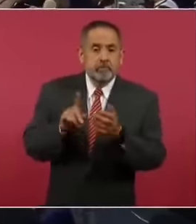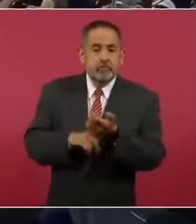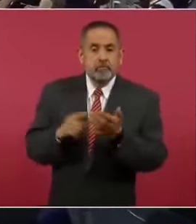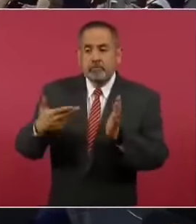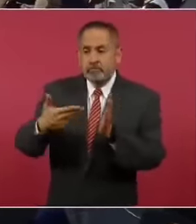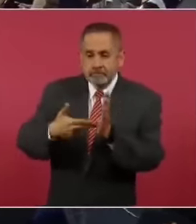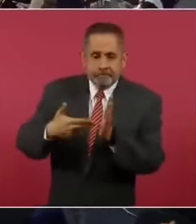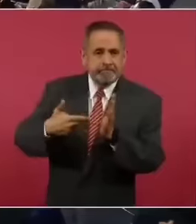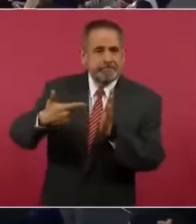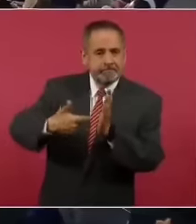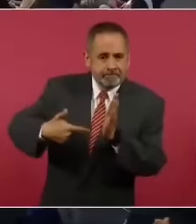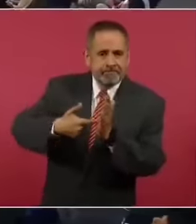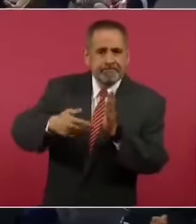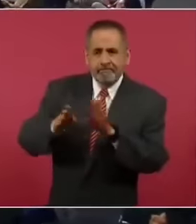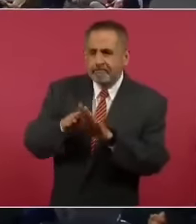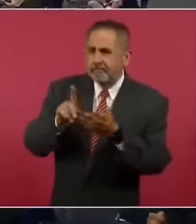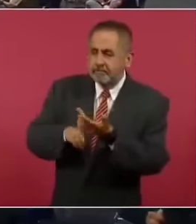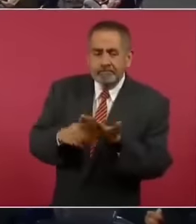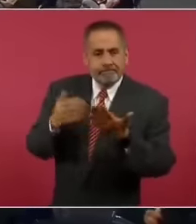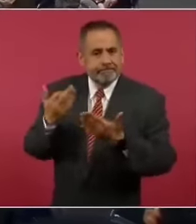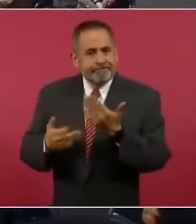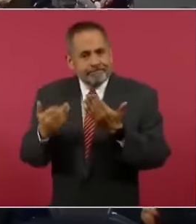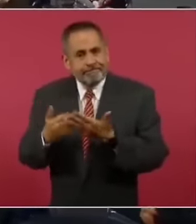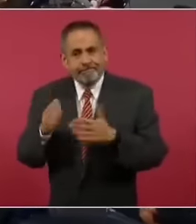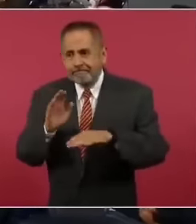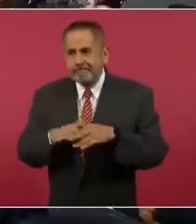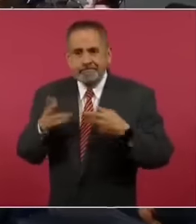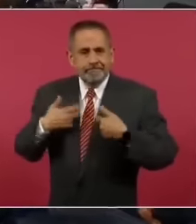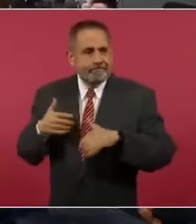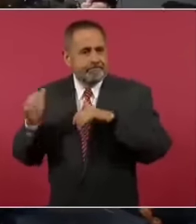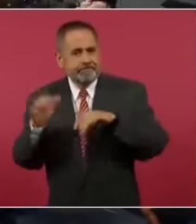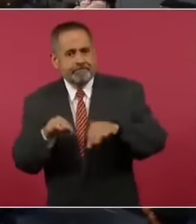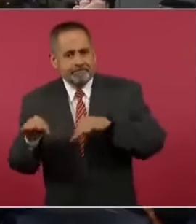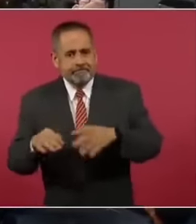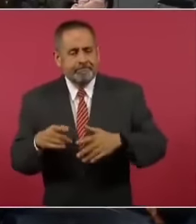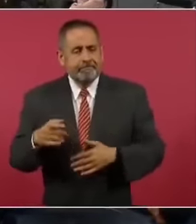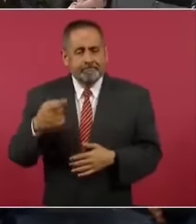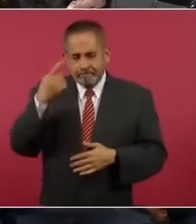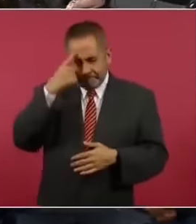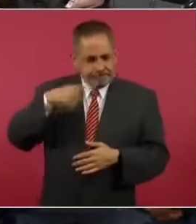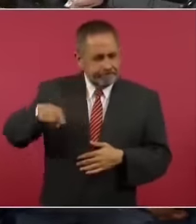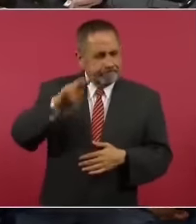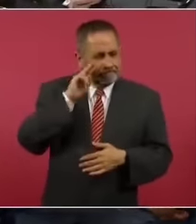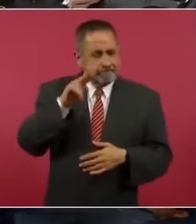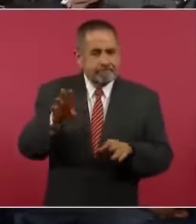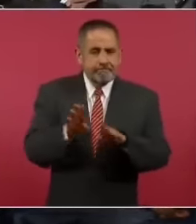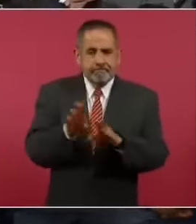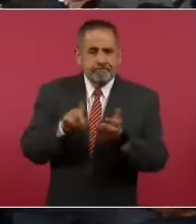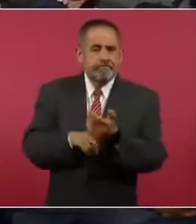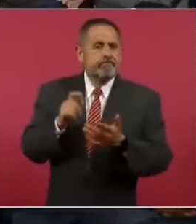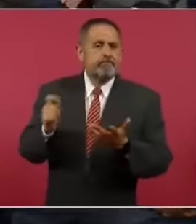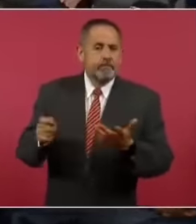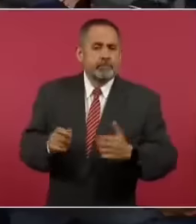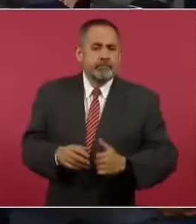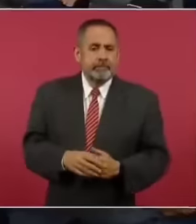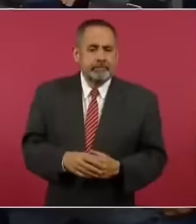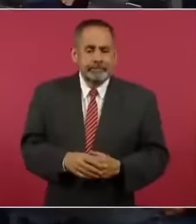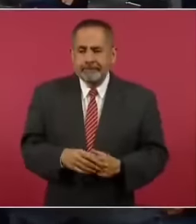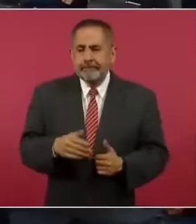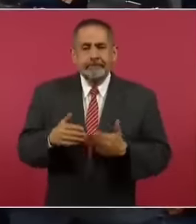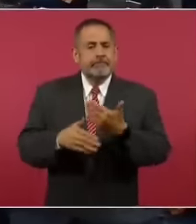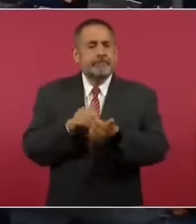fierreros, cómo andamos en soldadores, o sea, para que se tenga una idea de cómo está el